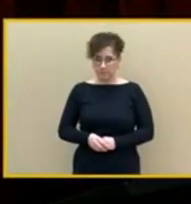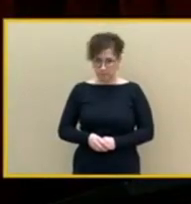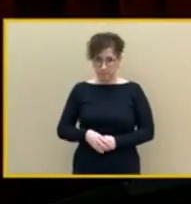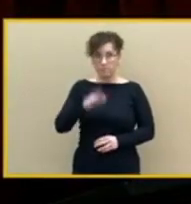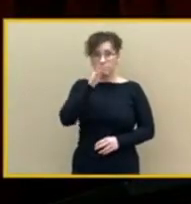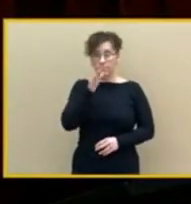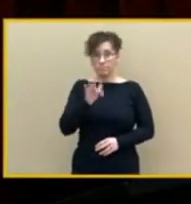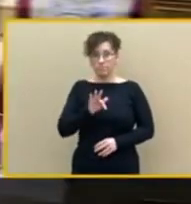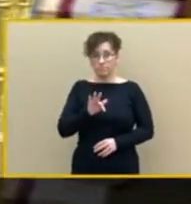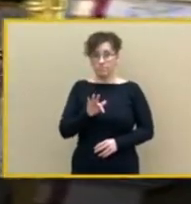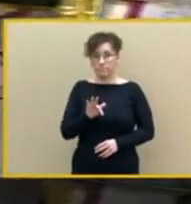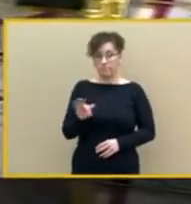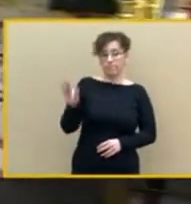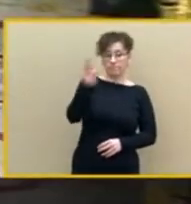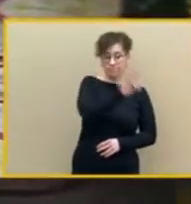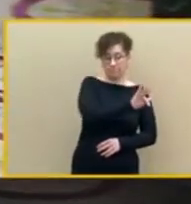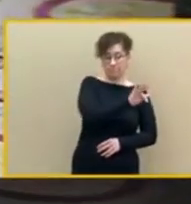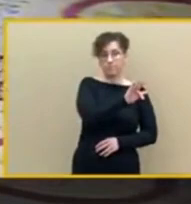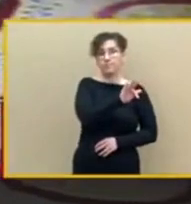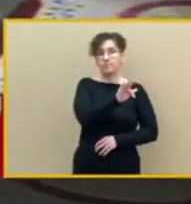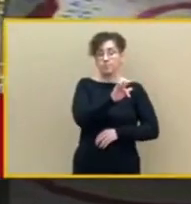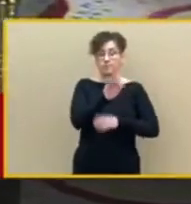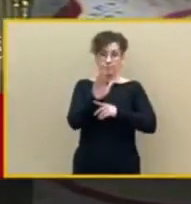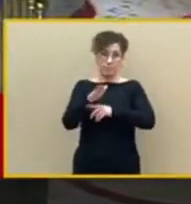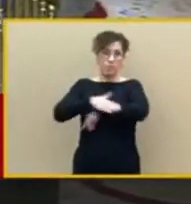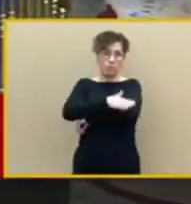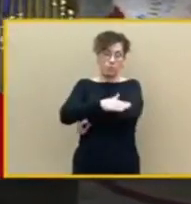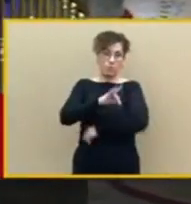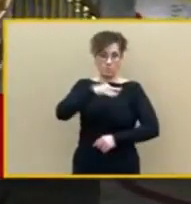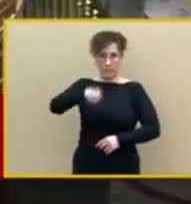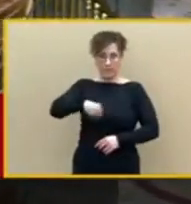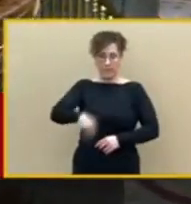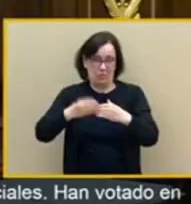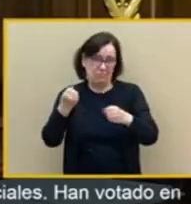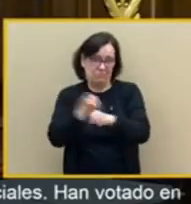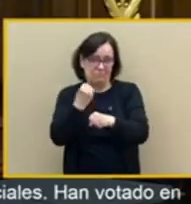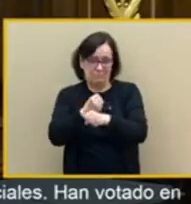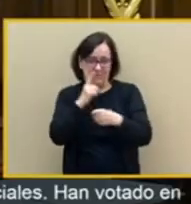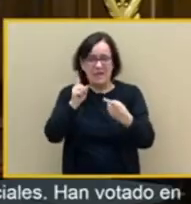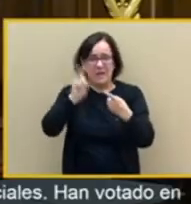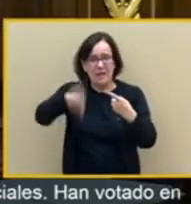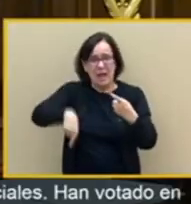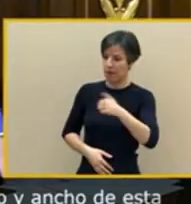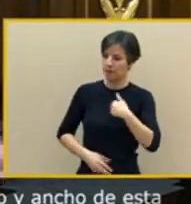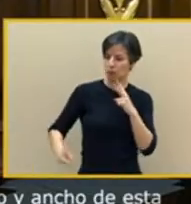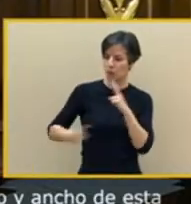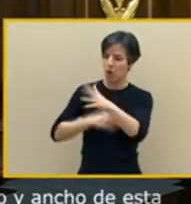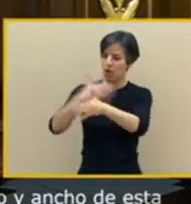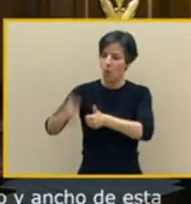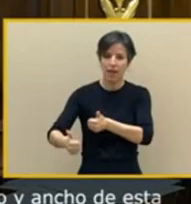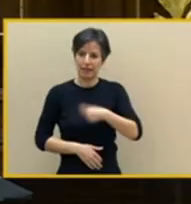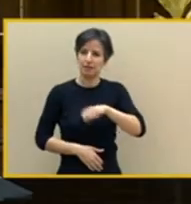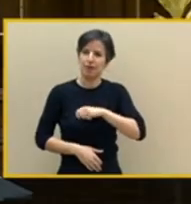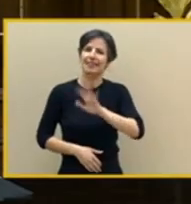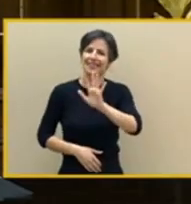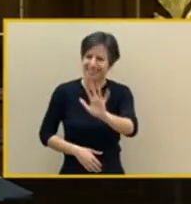mira hasta los suyos piensan que se tiene que ir y más allá de los chascarrillos que podamos sacar estos días yo la verdad que esta mañana estas